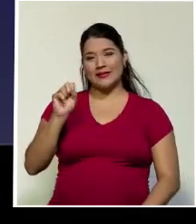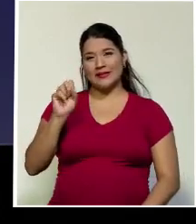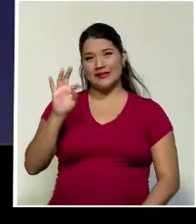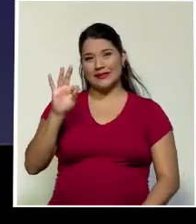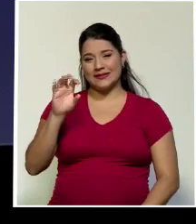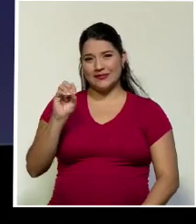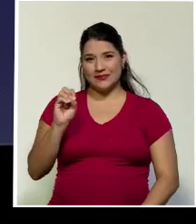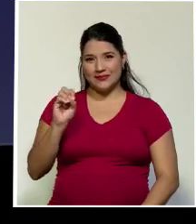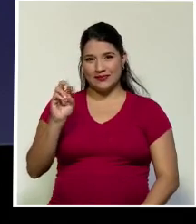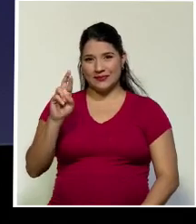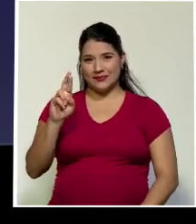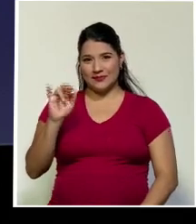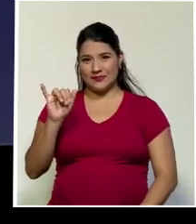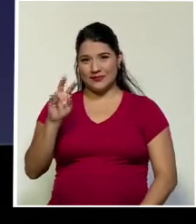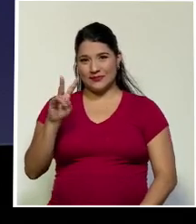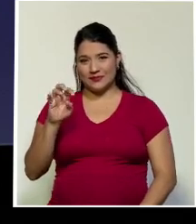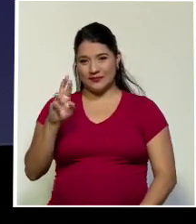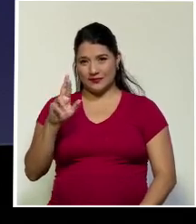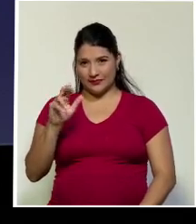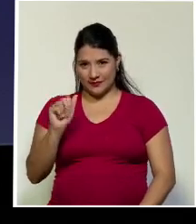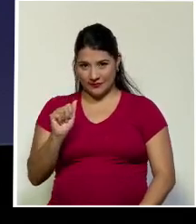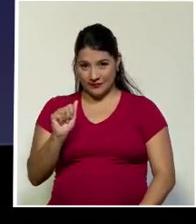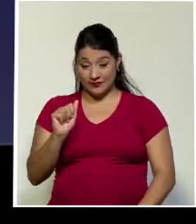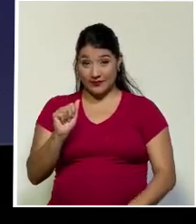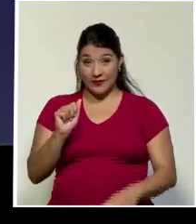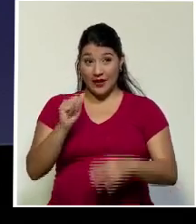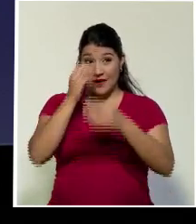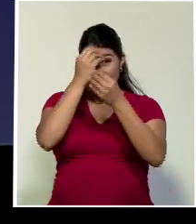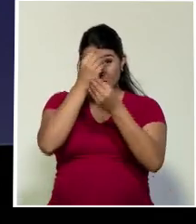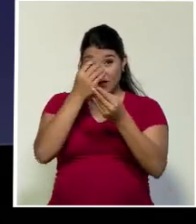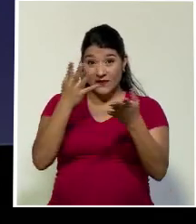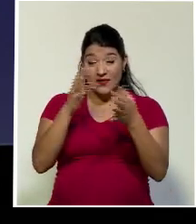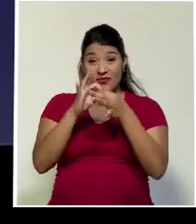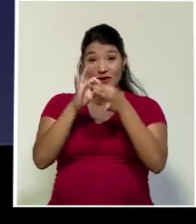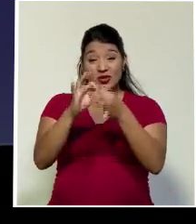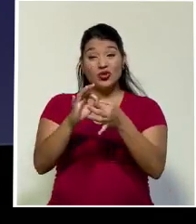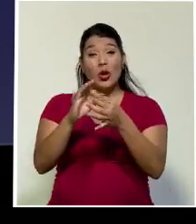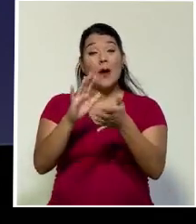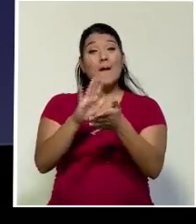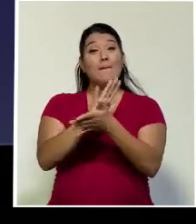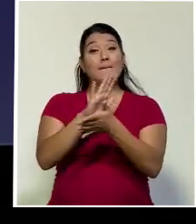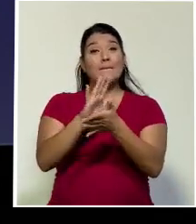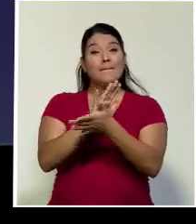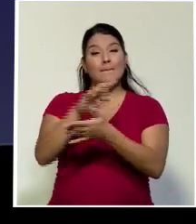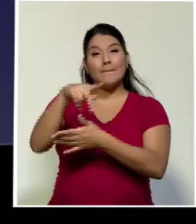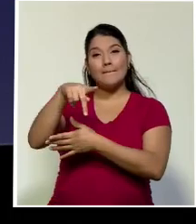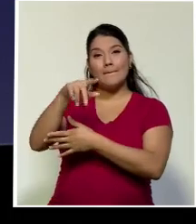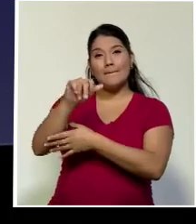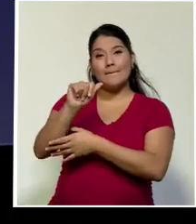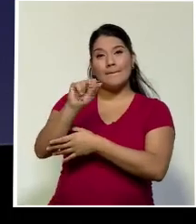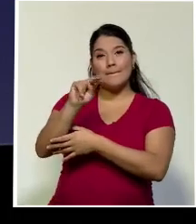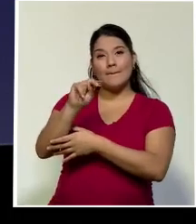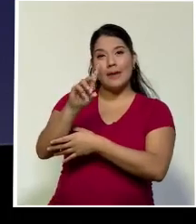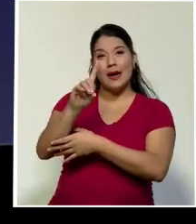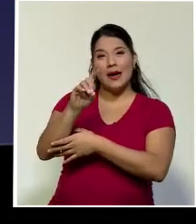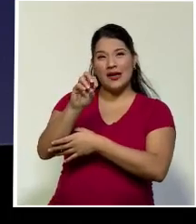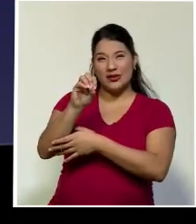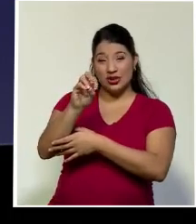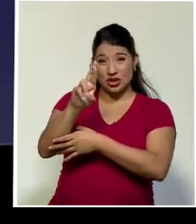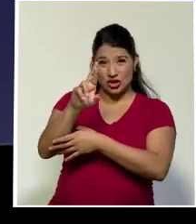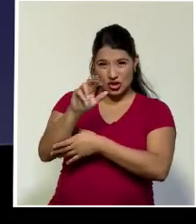La publicación de los Pandora Papers, de los Panama Papers y de otras filtraciones